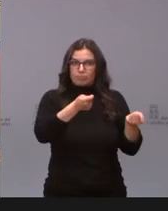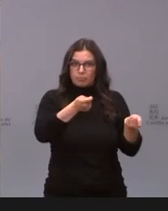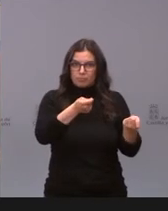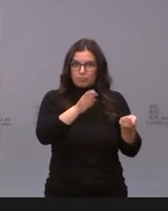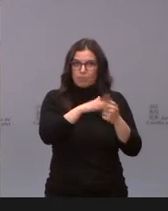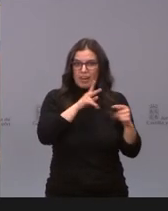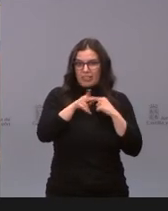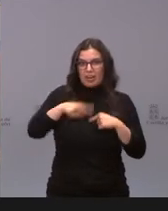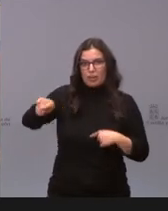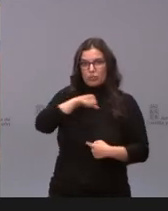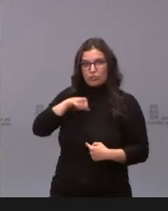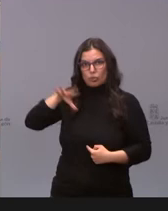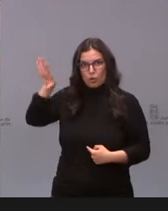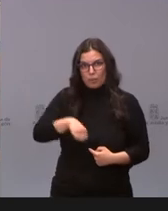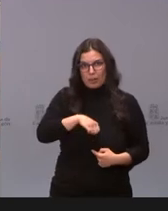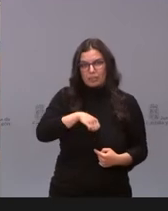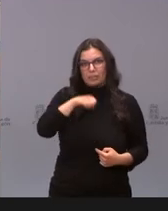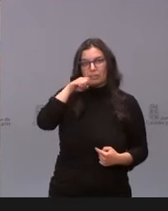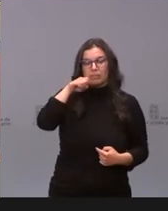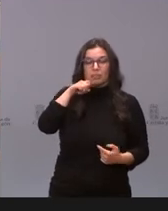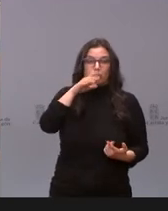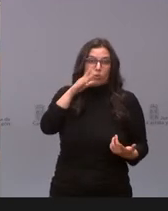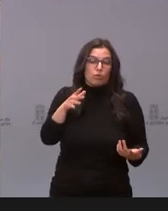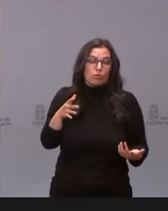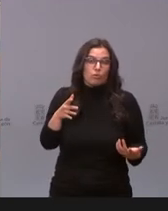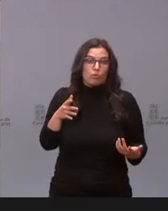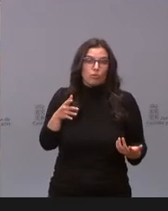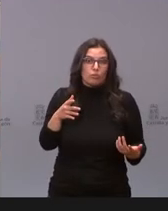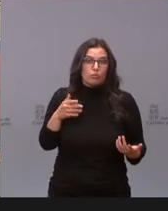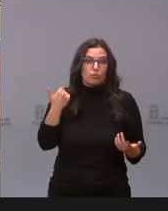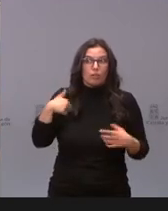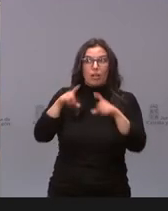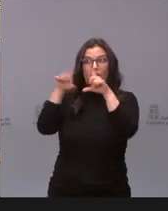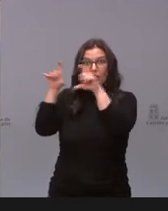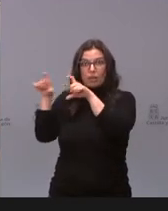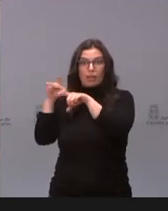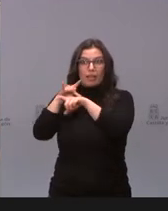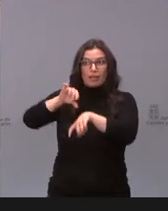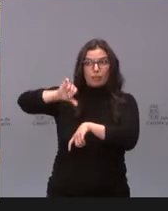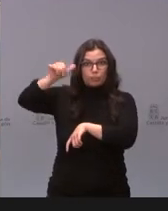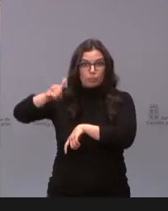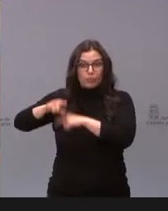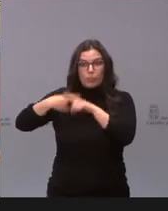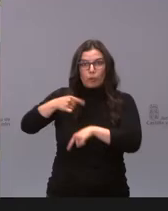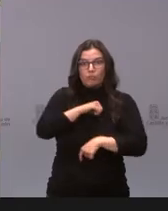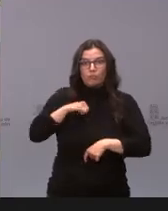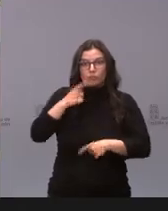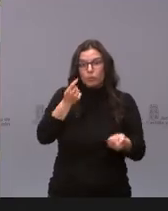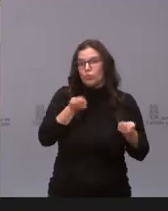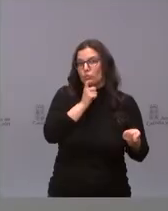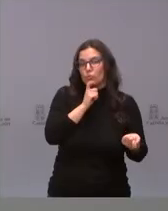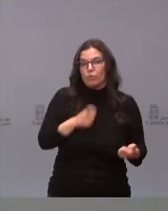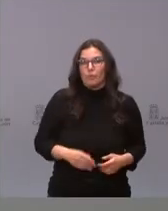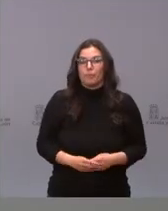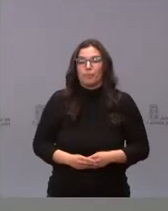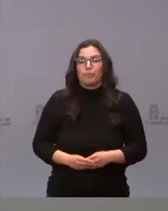hacerse con ese tipo de vacunas una vez que las agencias de medicamento lo puedan autorizar. Muchas gracias. A